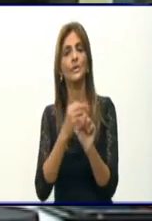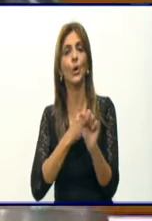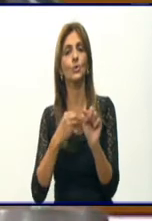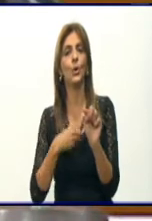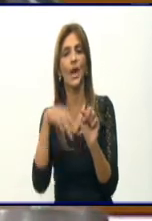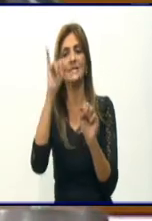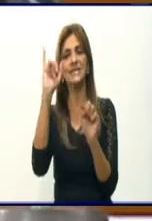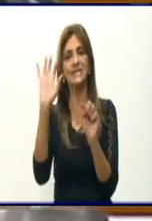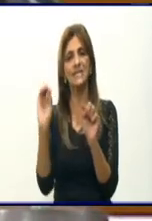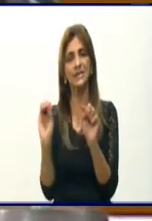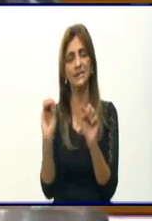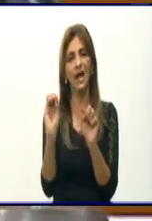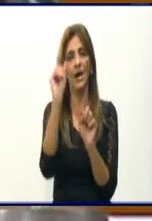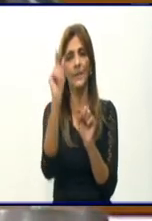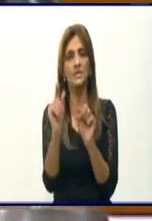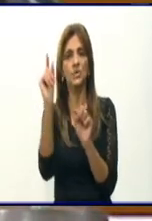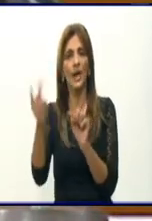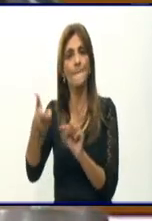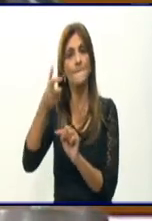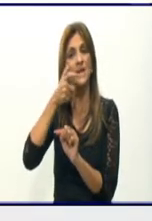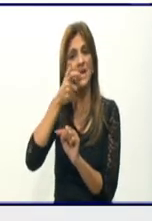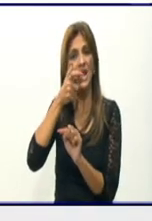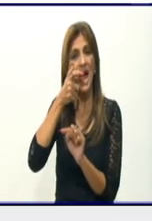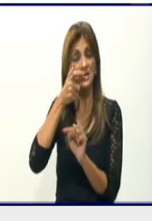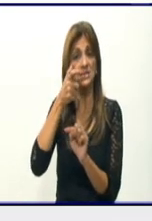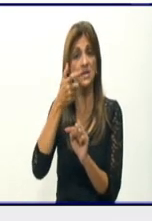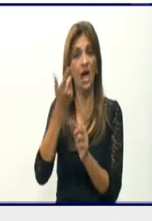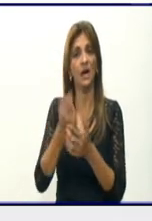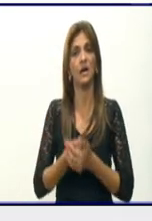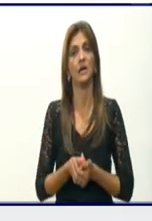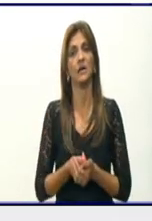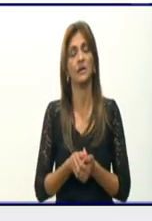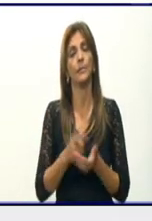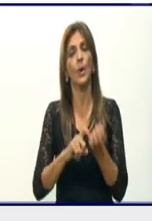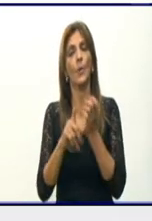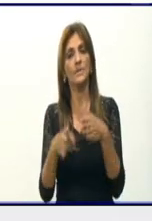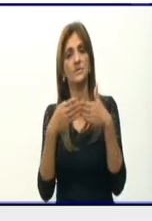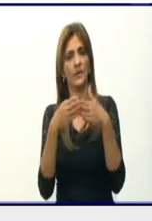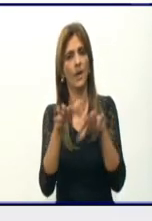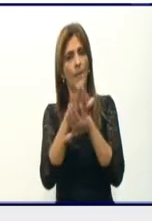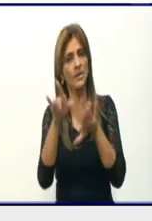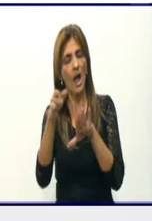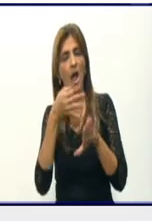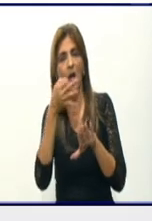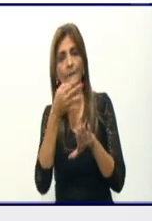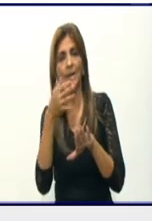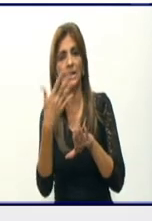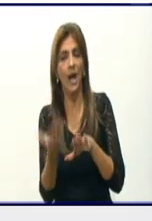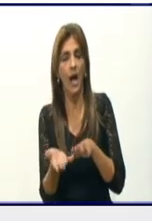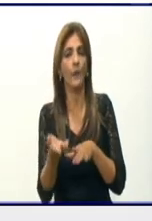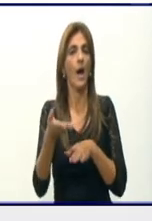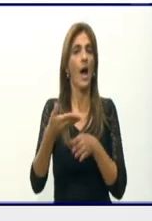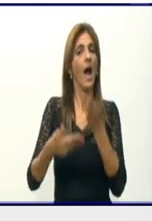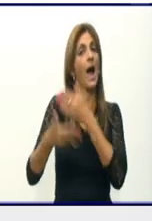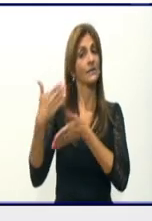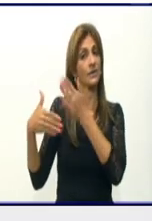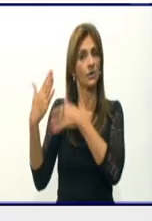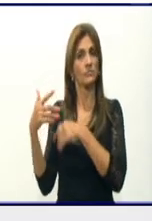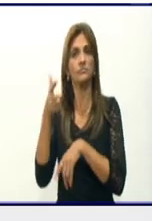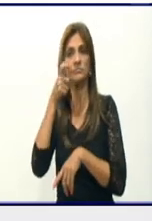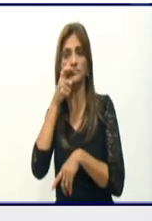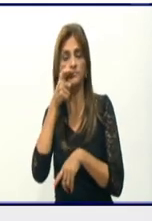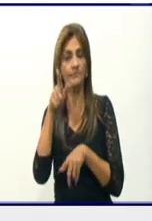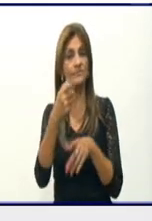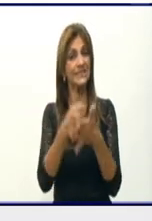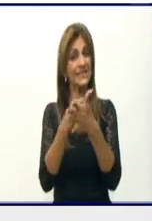pacientes en vigilancia intensiva en la provincia de Granma. Ya usted ha explicado en otros momentos en el programa lo que significa vigilancia